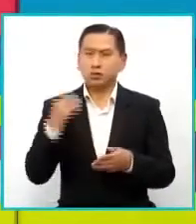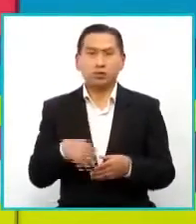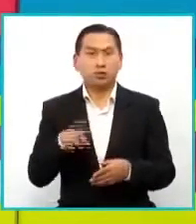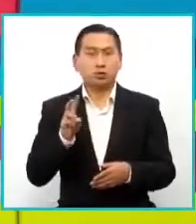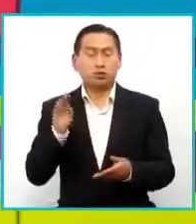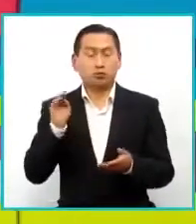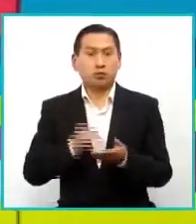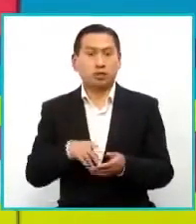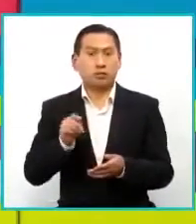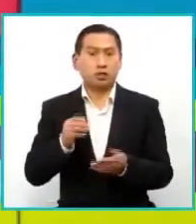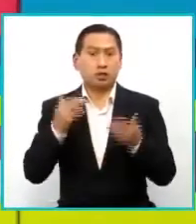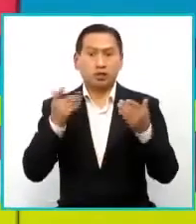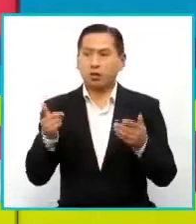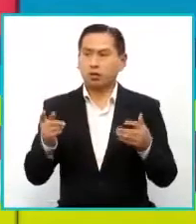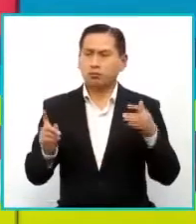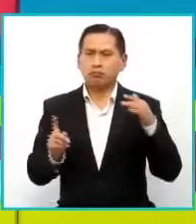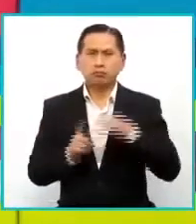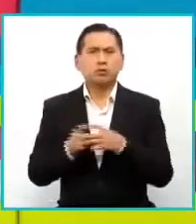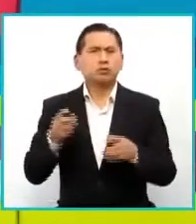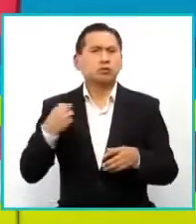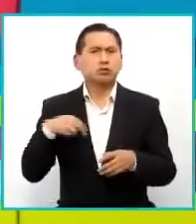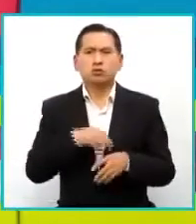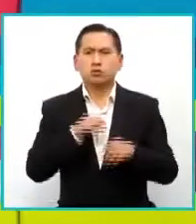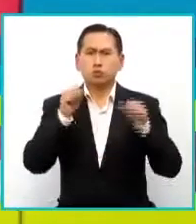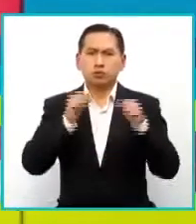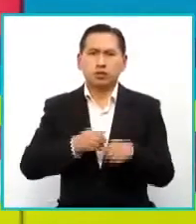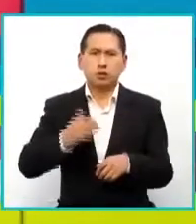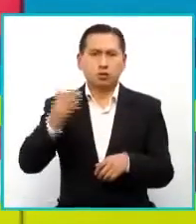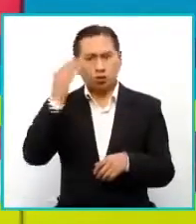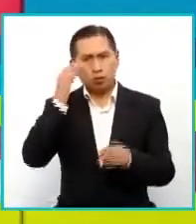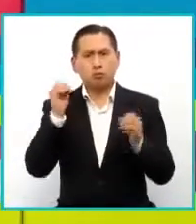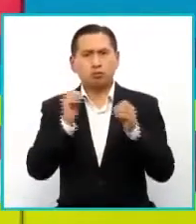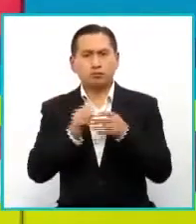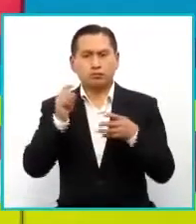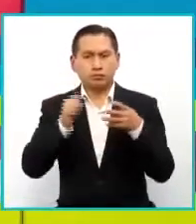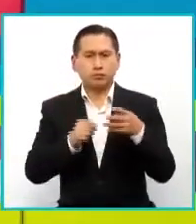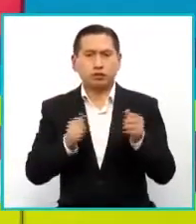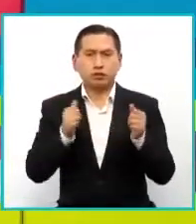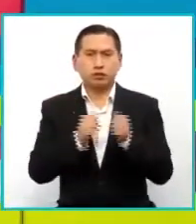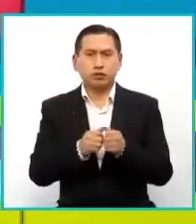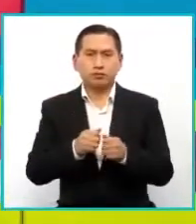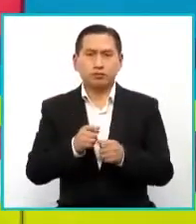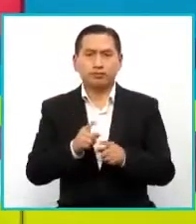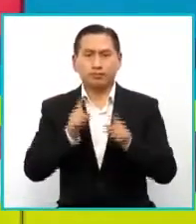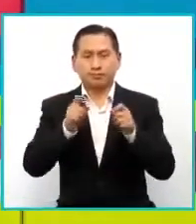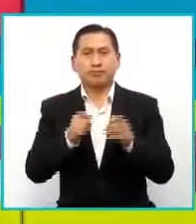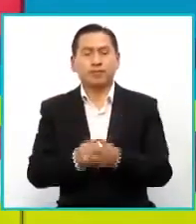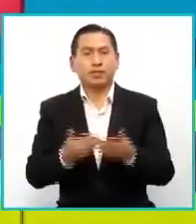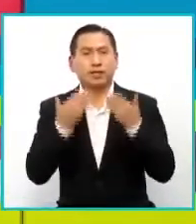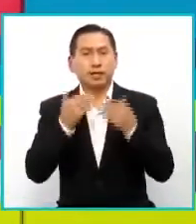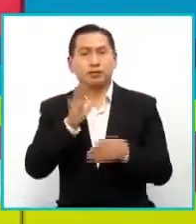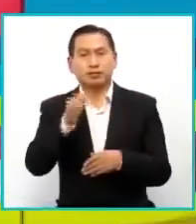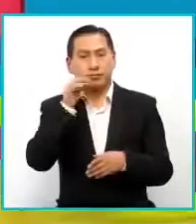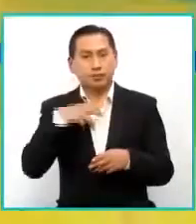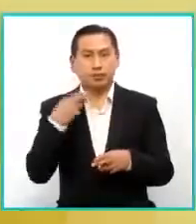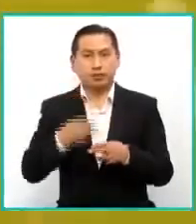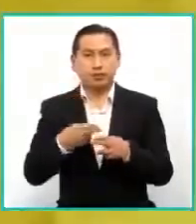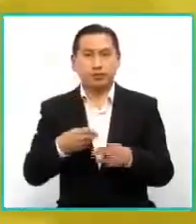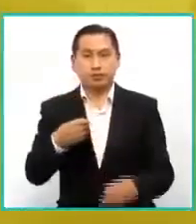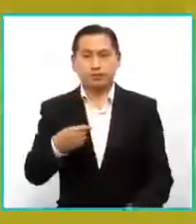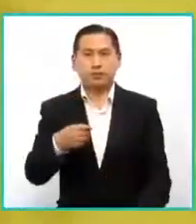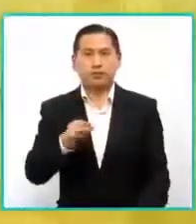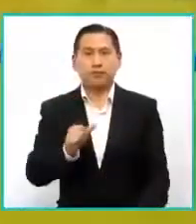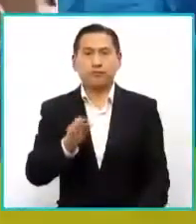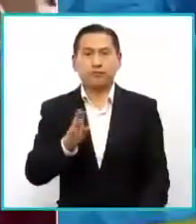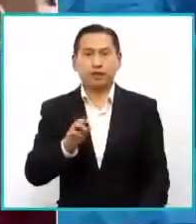y que en esta oportunidad pues tenemos la posibilidad de conocer detalles a través de nuestra entrevista. Quiero dar las gracias a Gabriela Paz por estar del otro